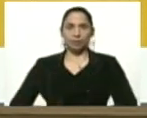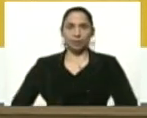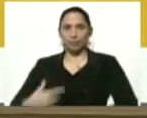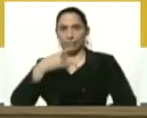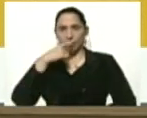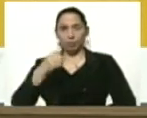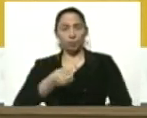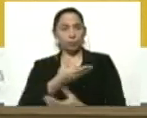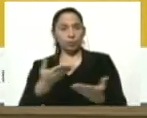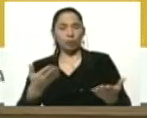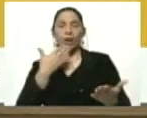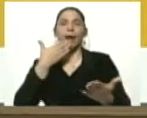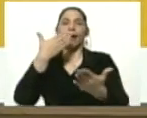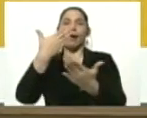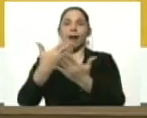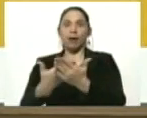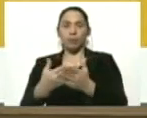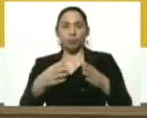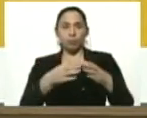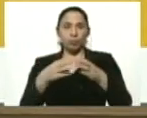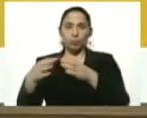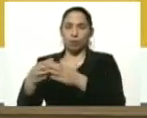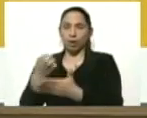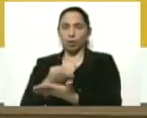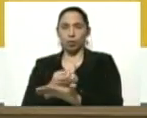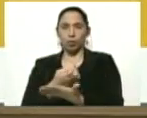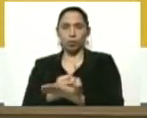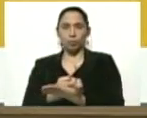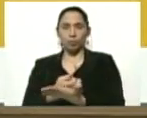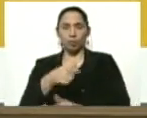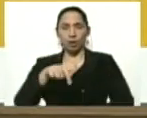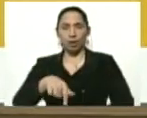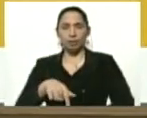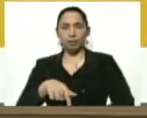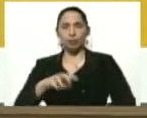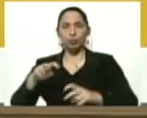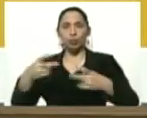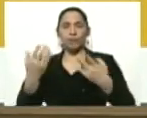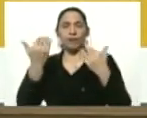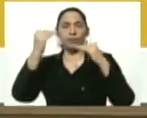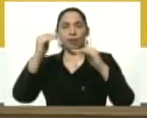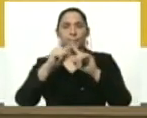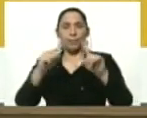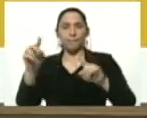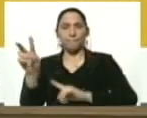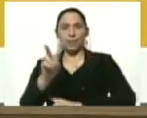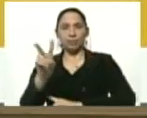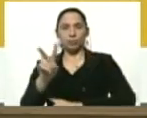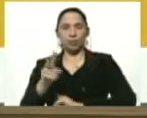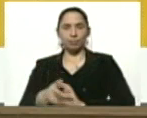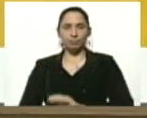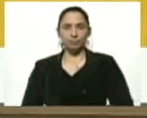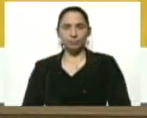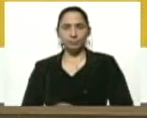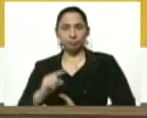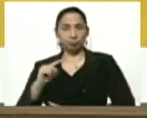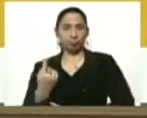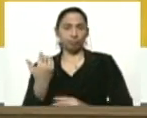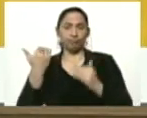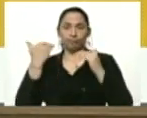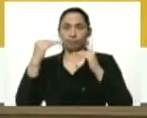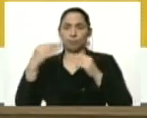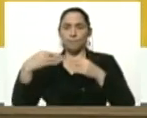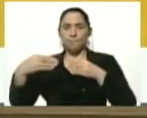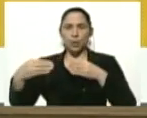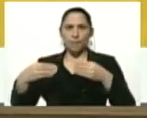así que bueno agradecemos a estos sectores económicos en esta nueva etapa para Venezuela esta primera fase de